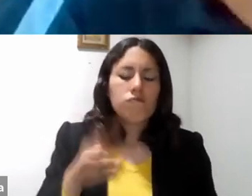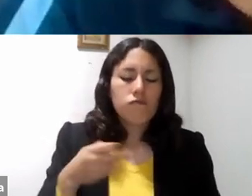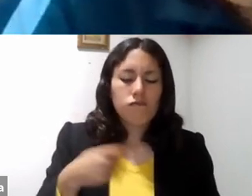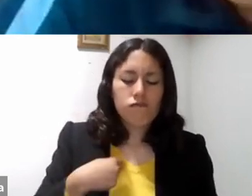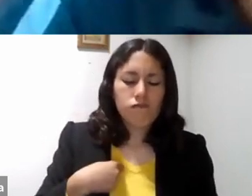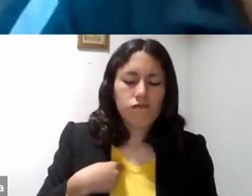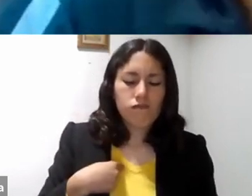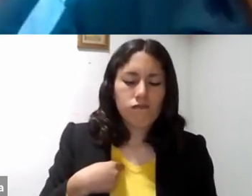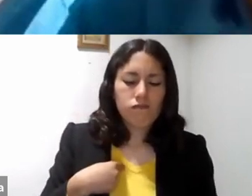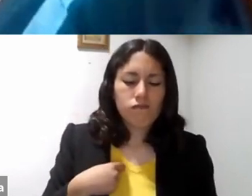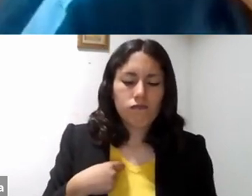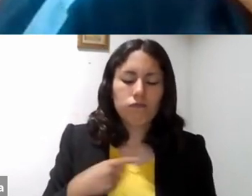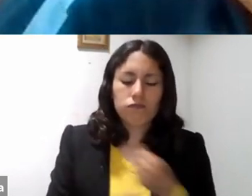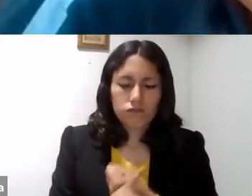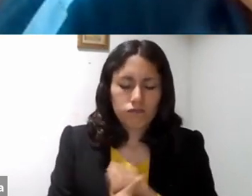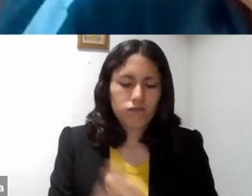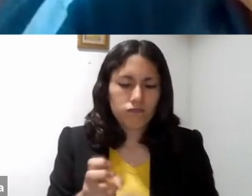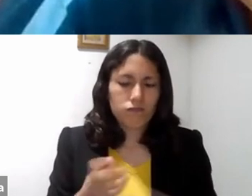así se acerca a ese padre.